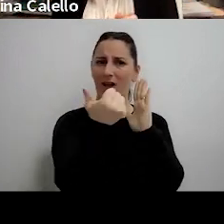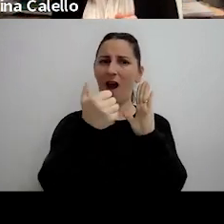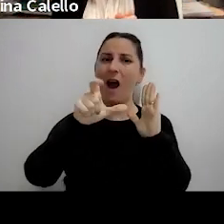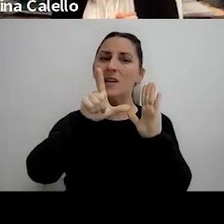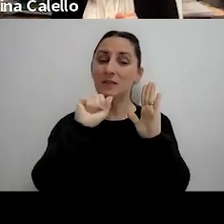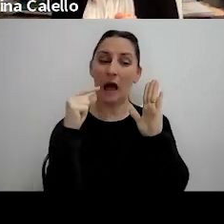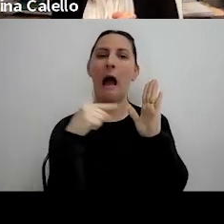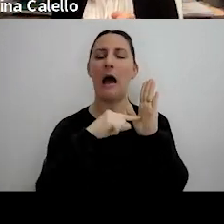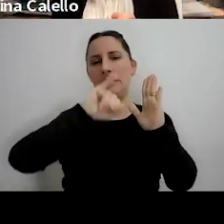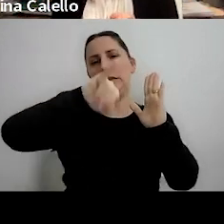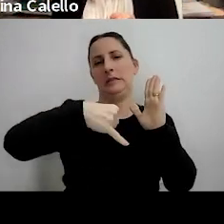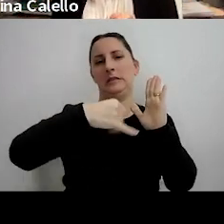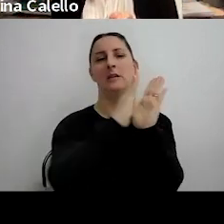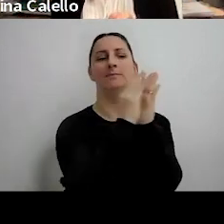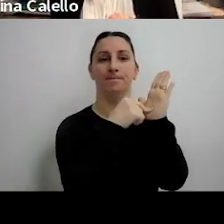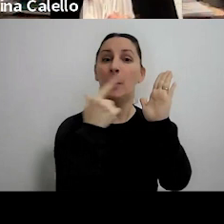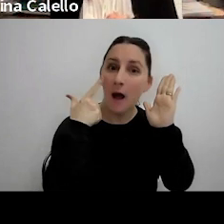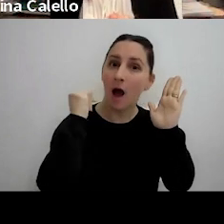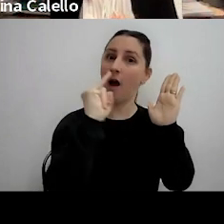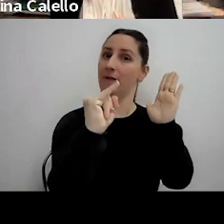caso si se debería advertir